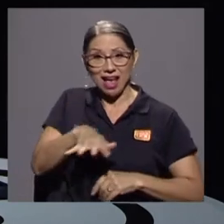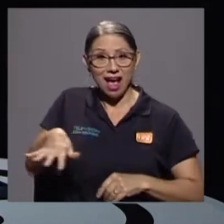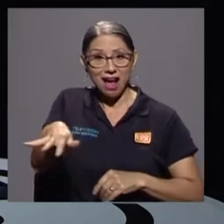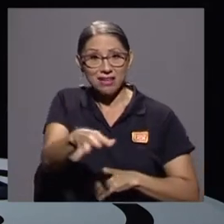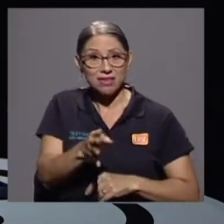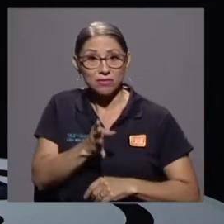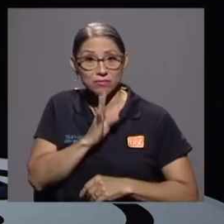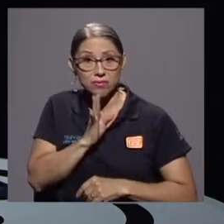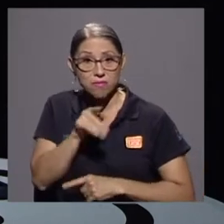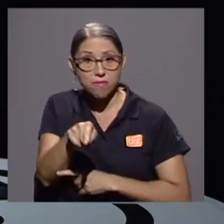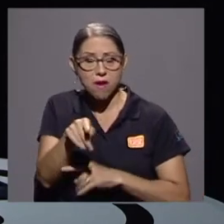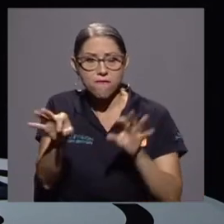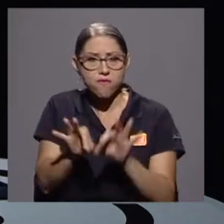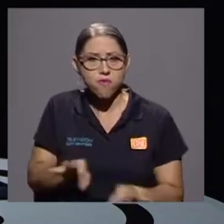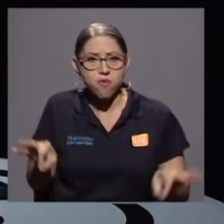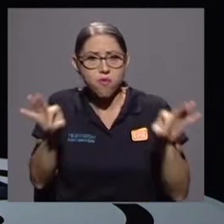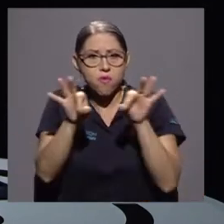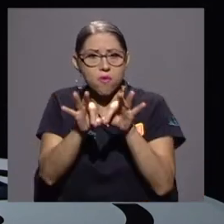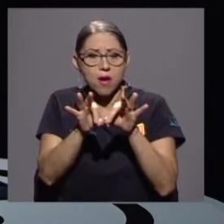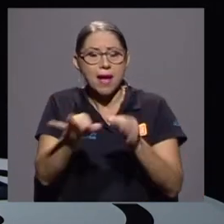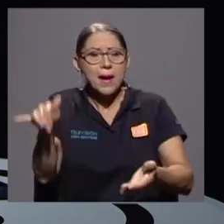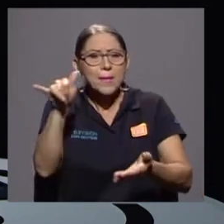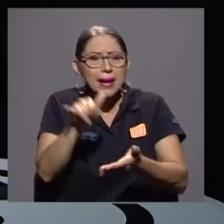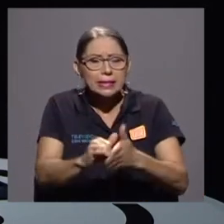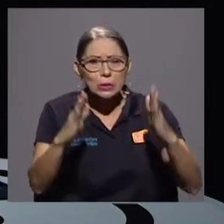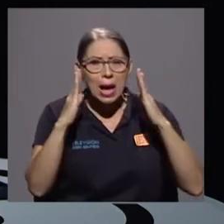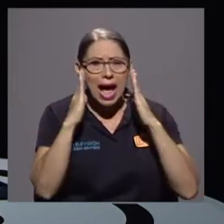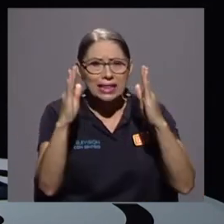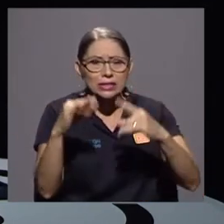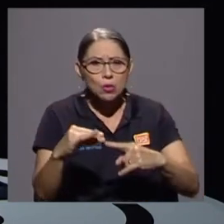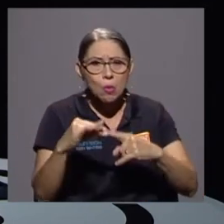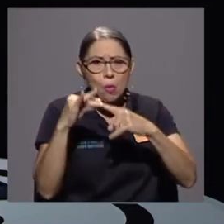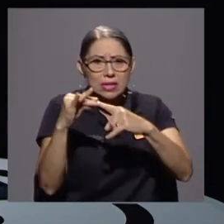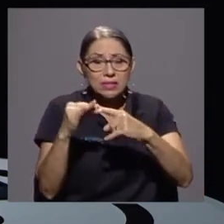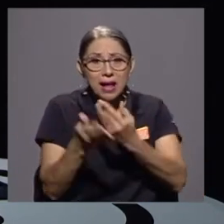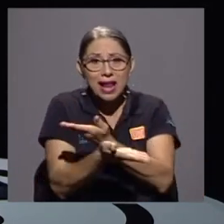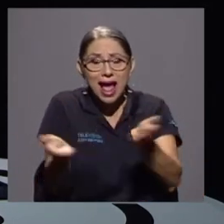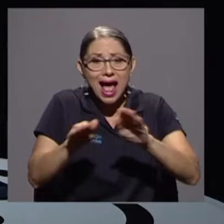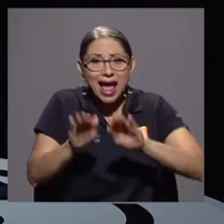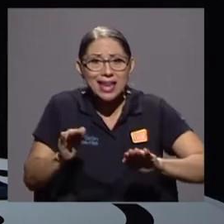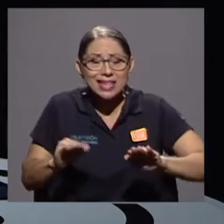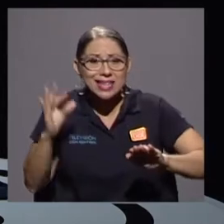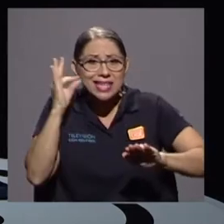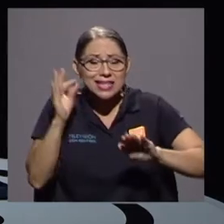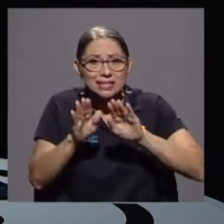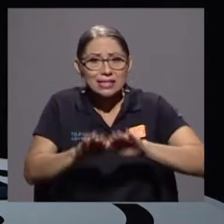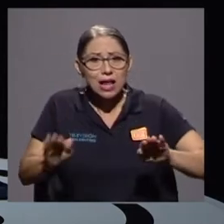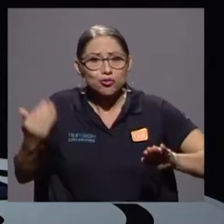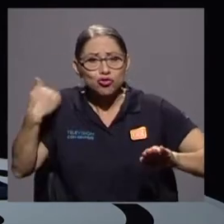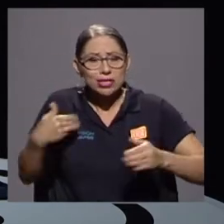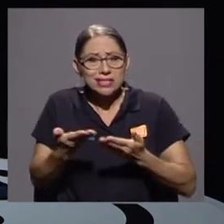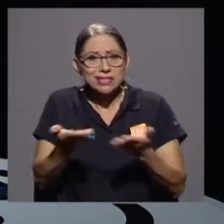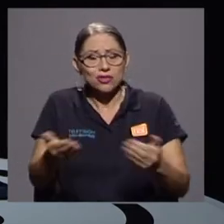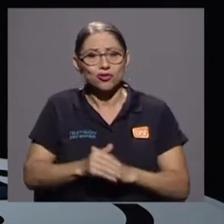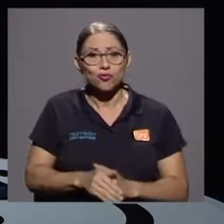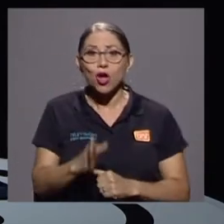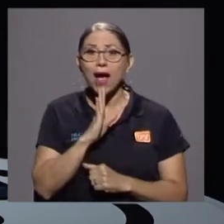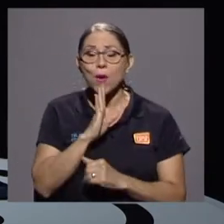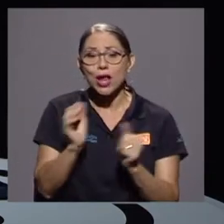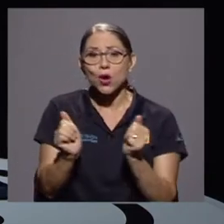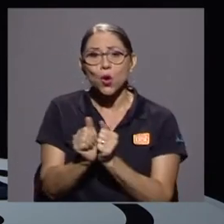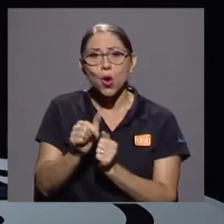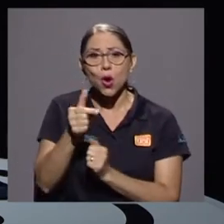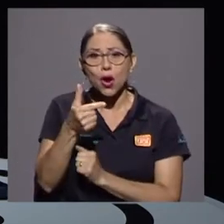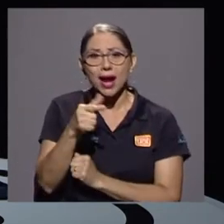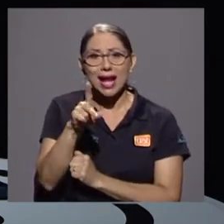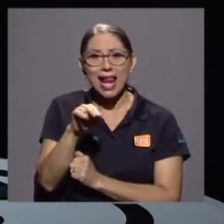fundamental y para eso sobre todo la atención prioritaria que hay que darle tanto a las niñas como a los niños. Conversé con doña Gladys